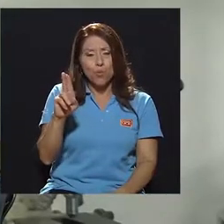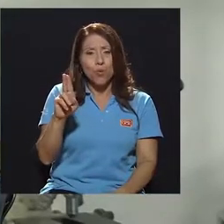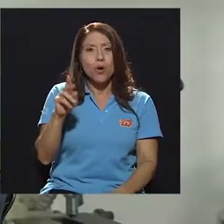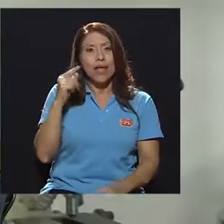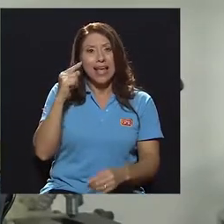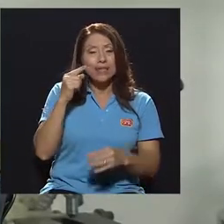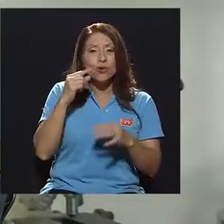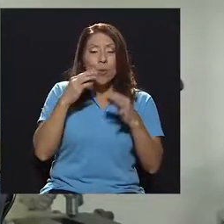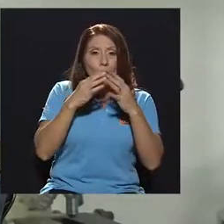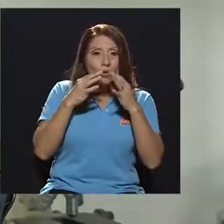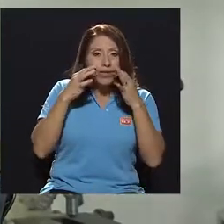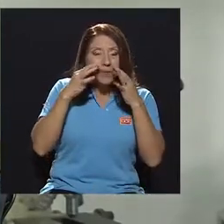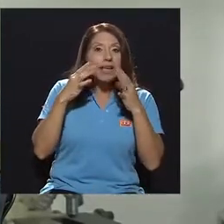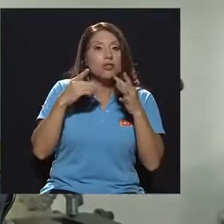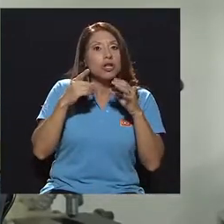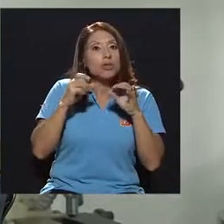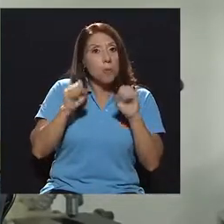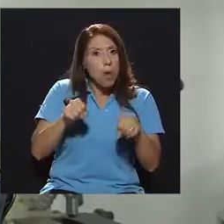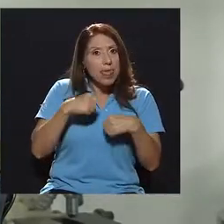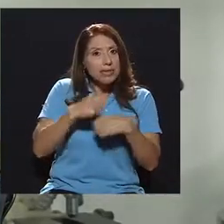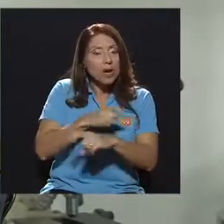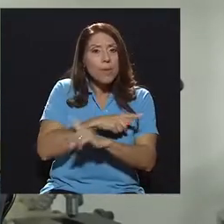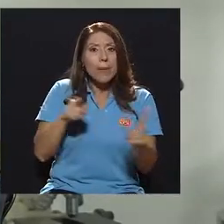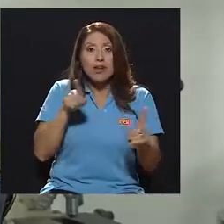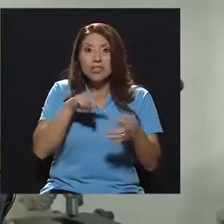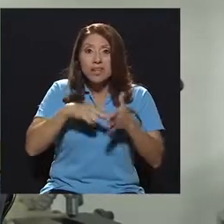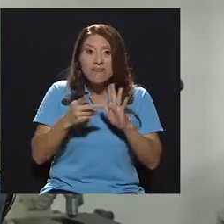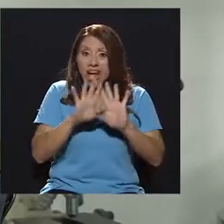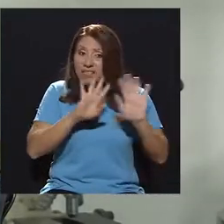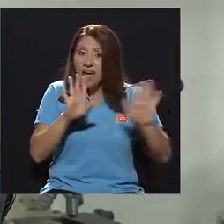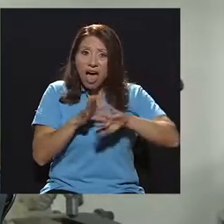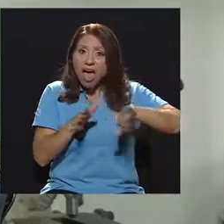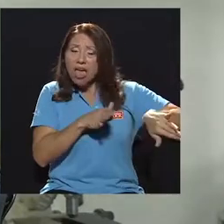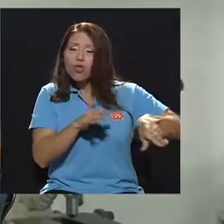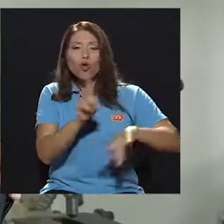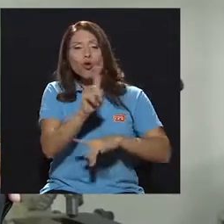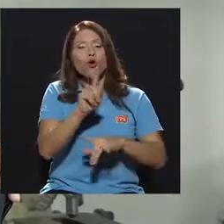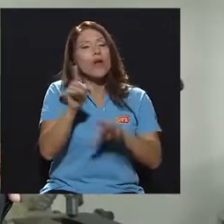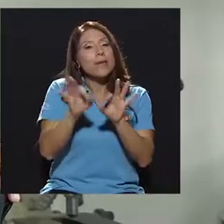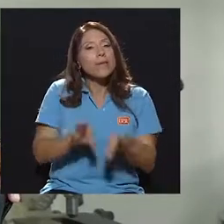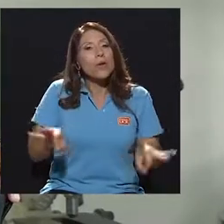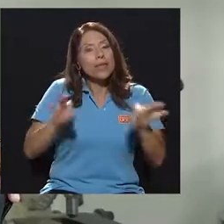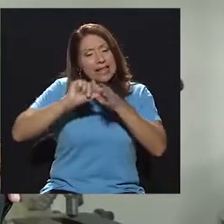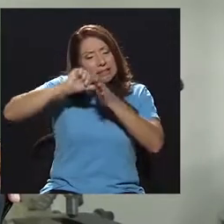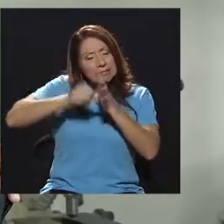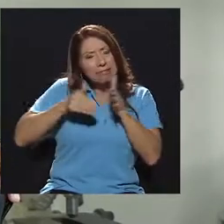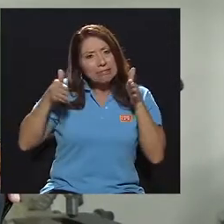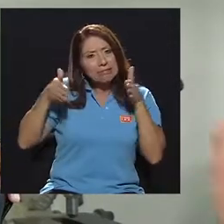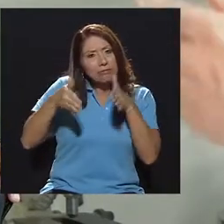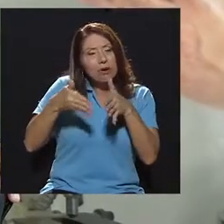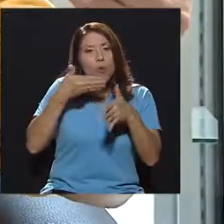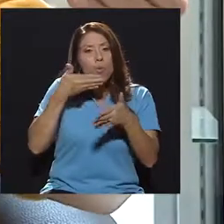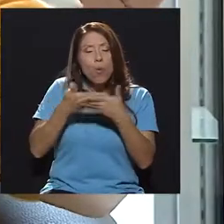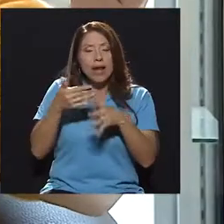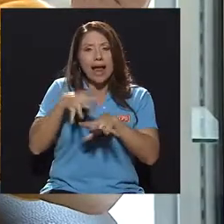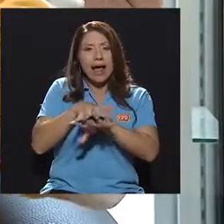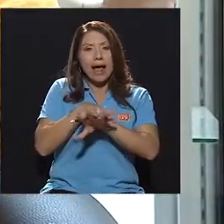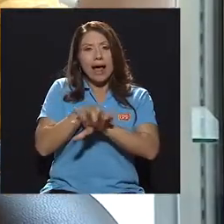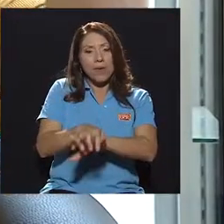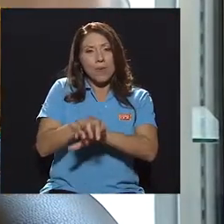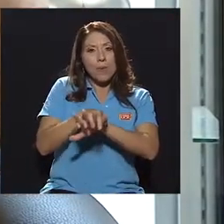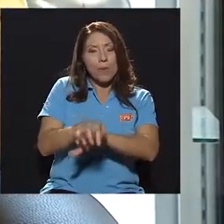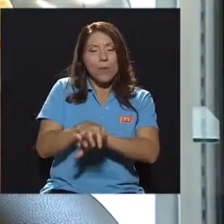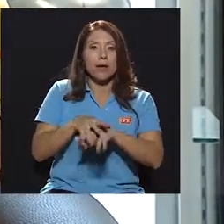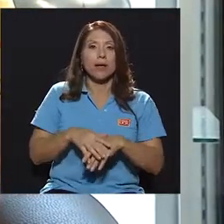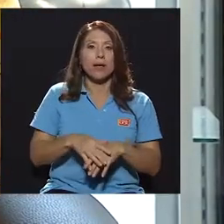Pero no es su fin, sino usted tiene que centrarse en las compresiones, en dar una compresión adecuada. Mientras vienen